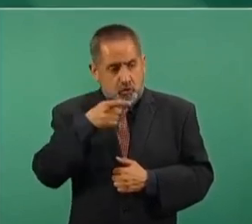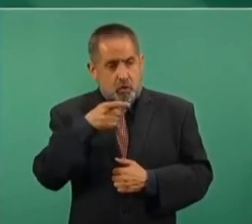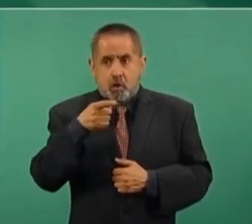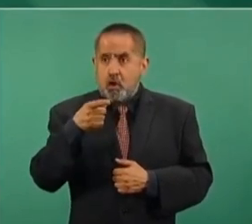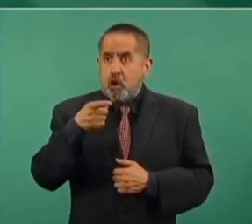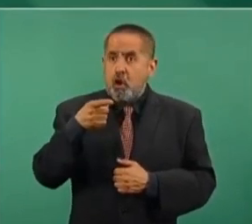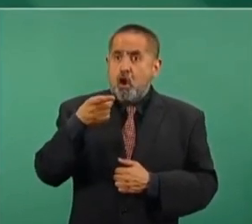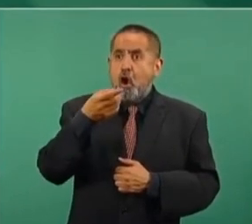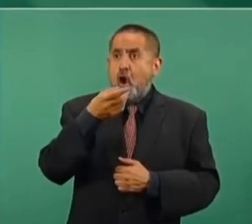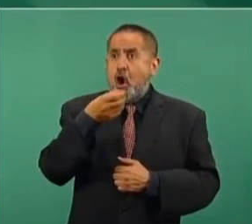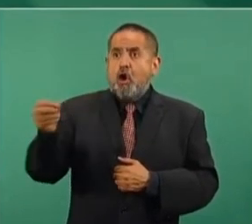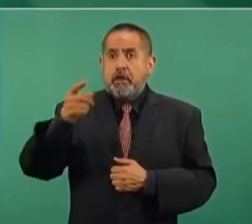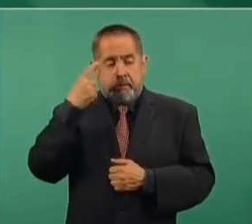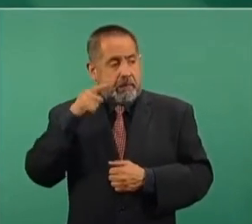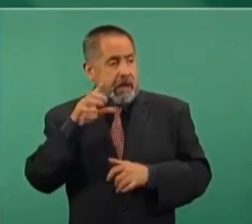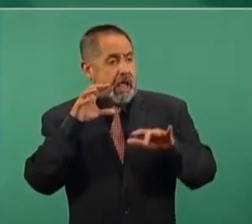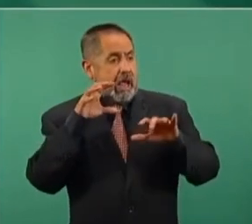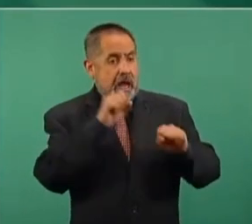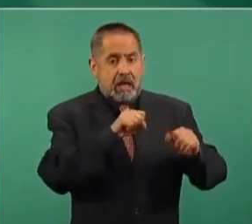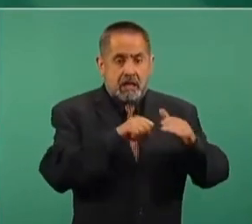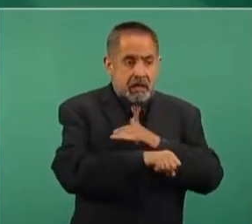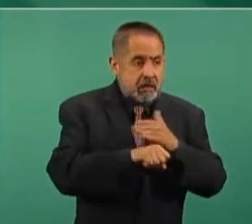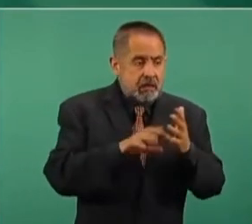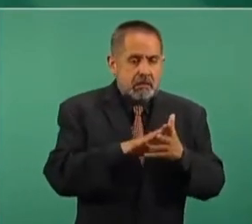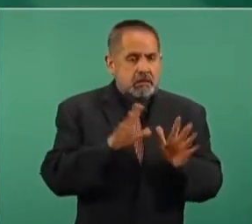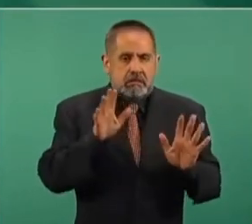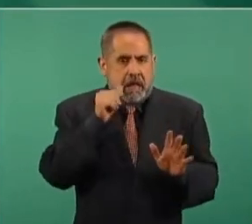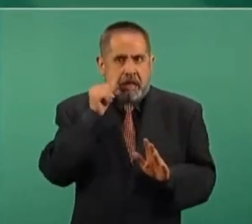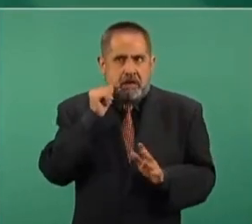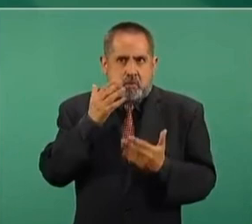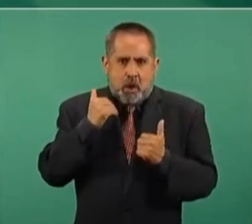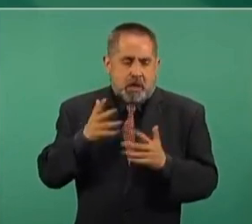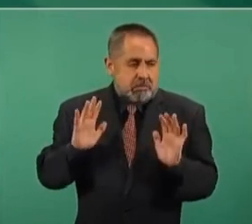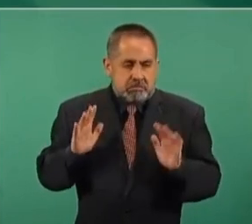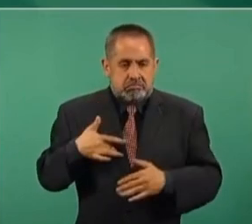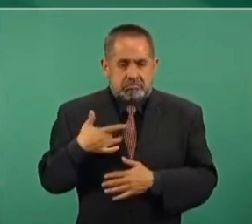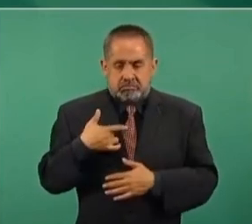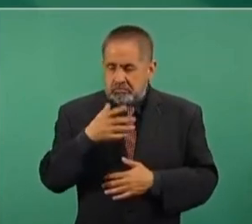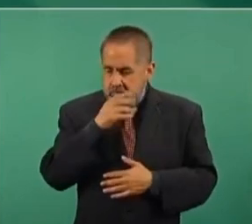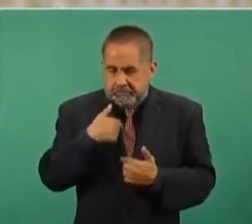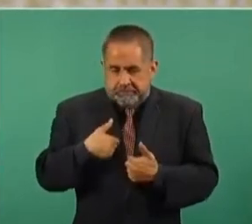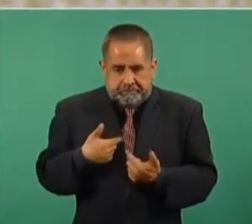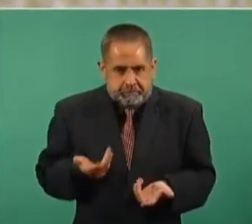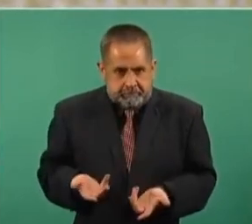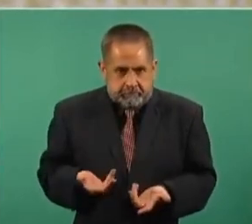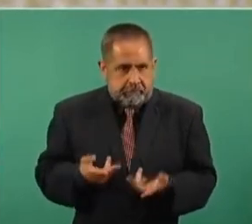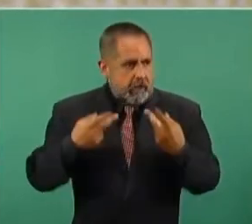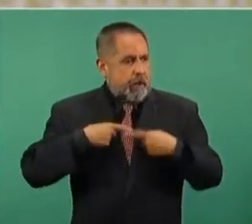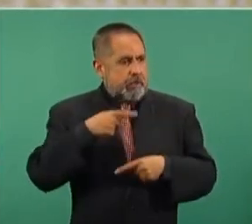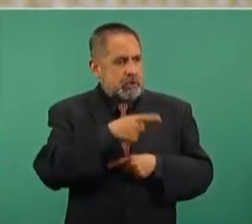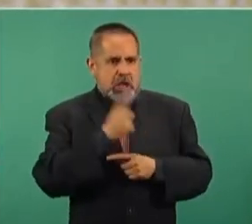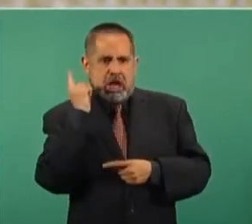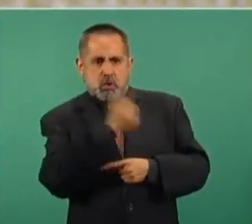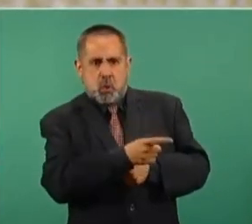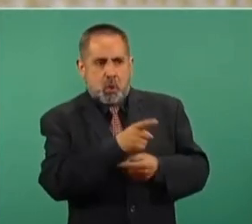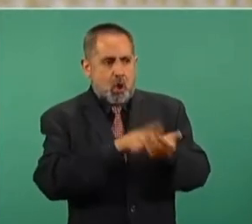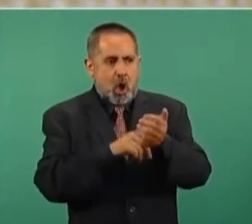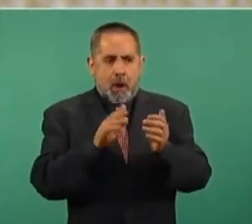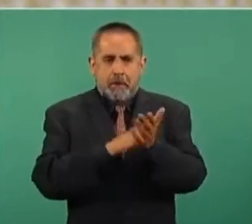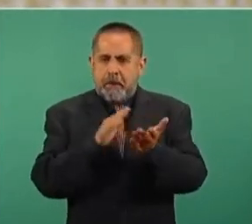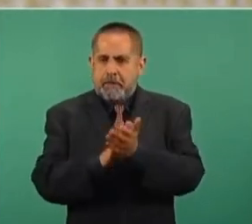una orden de aprehensión hasta el día de ayer, entonces no era una persona señalada